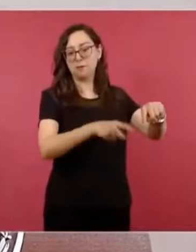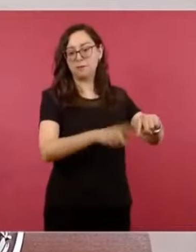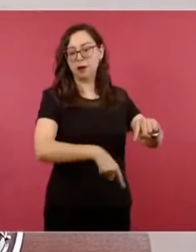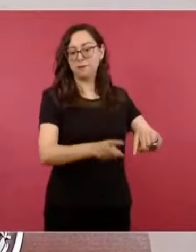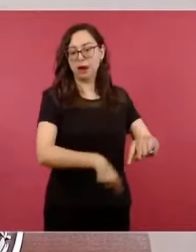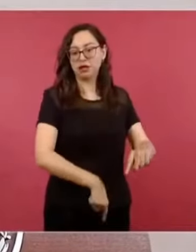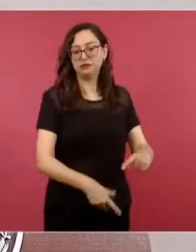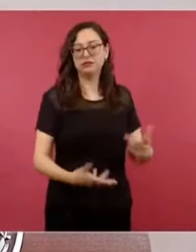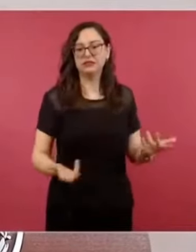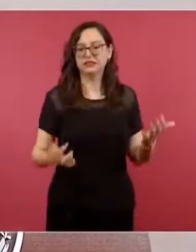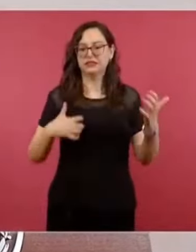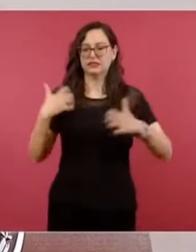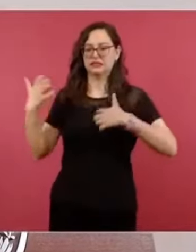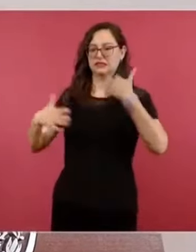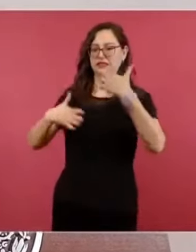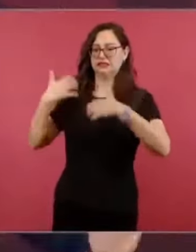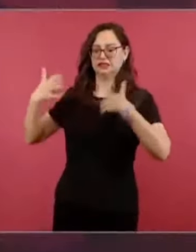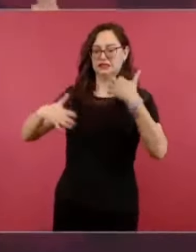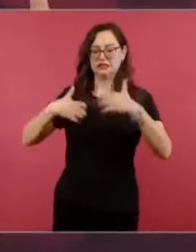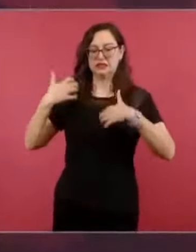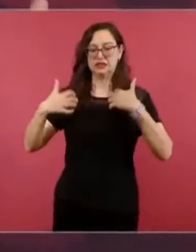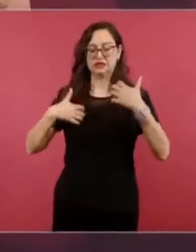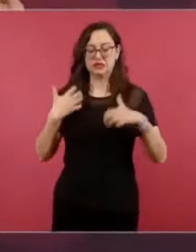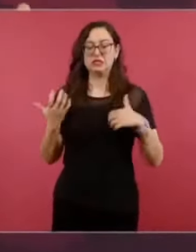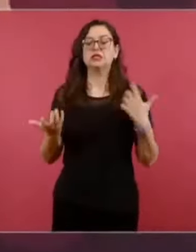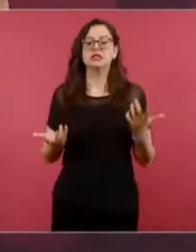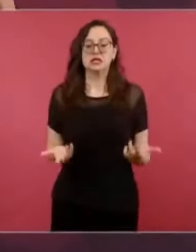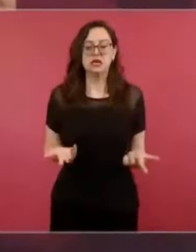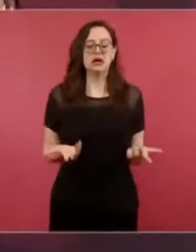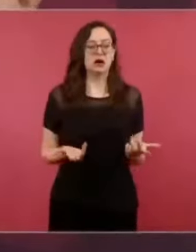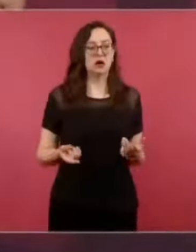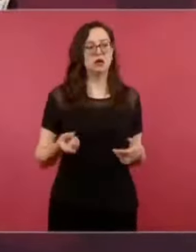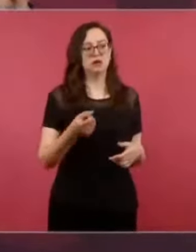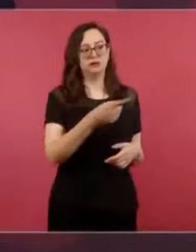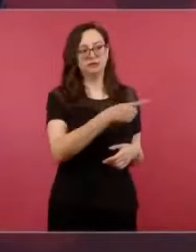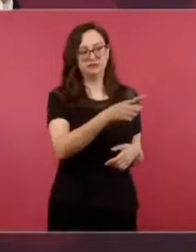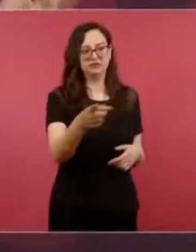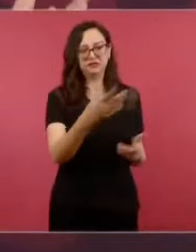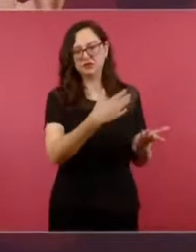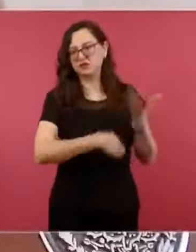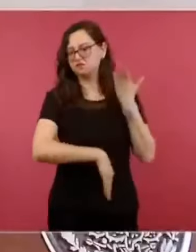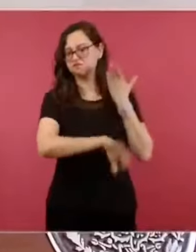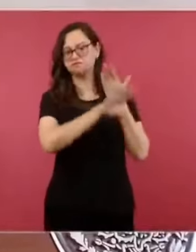Y como la gente sigue apoyando,